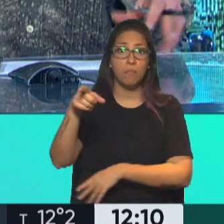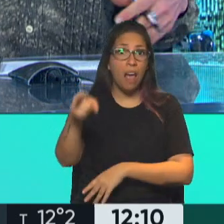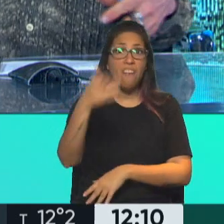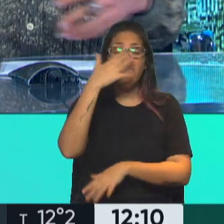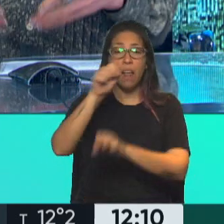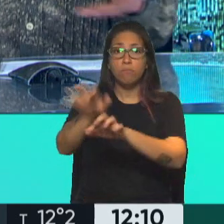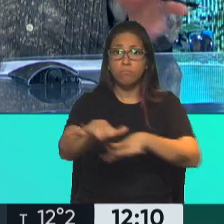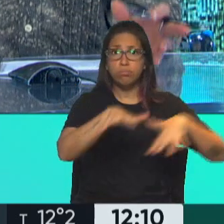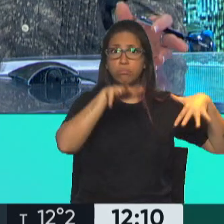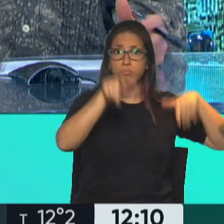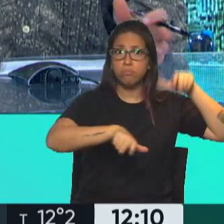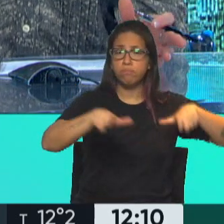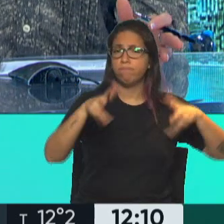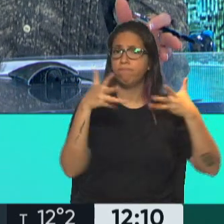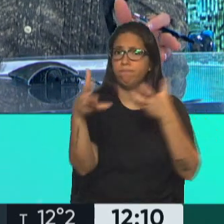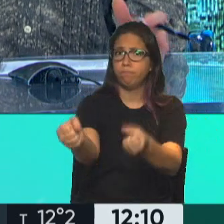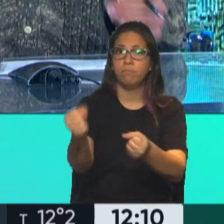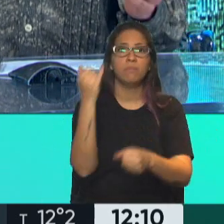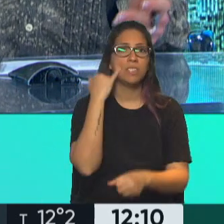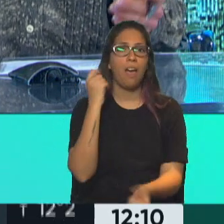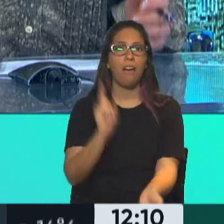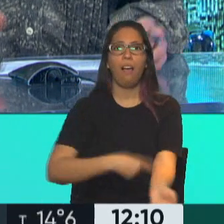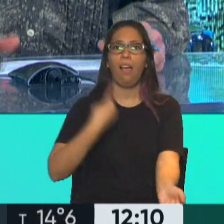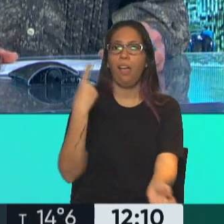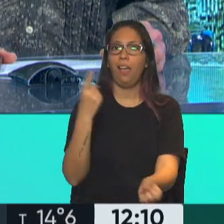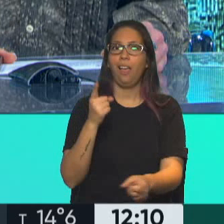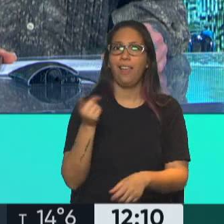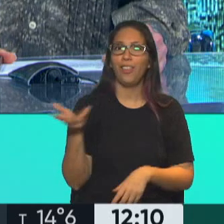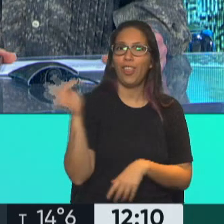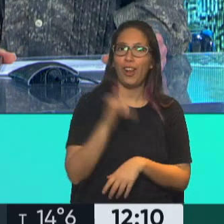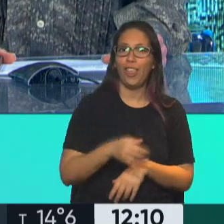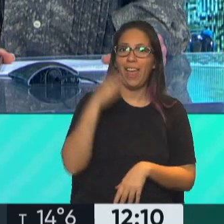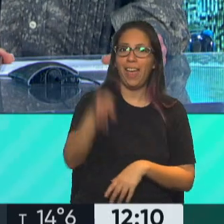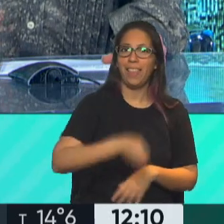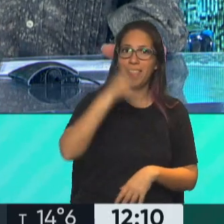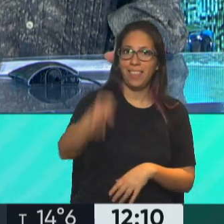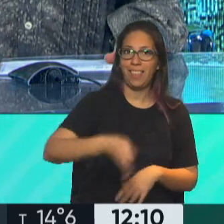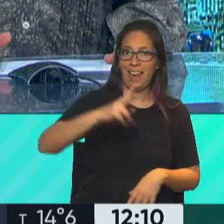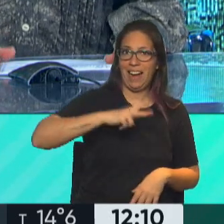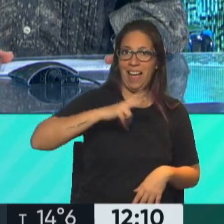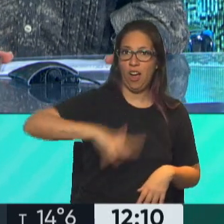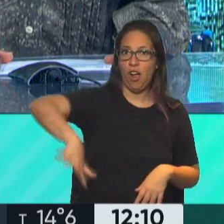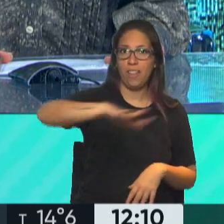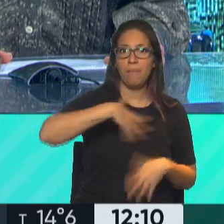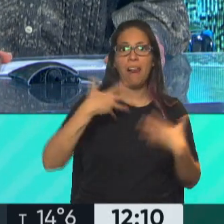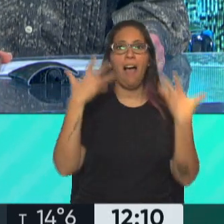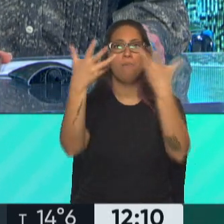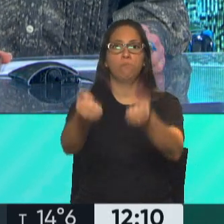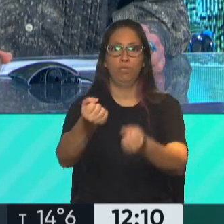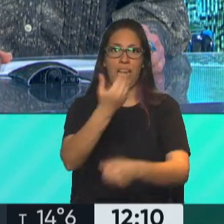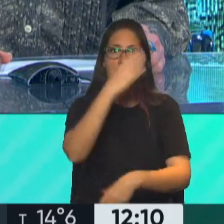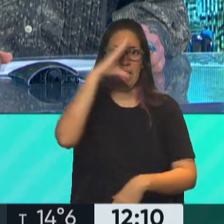porque ahora ya se convirtió en casi como una tradición acercarse hacia el barrio porteño de Recaleta a expresar el respaldo a la